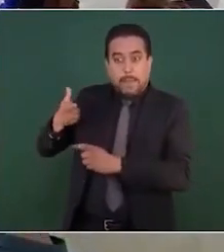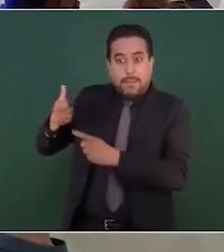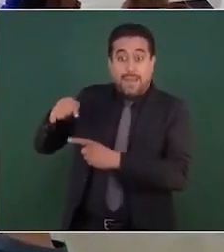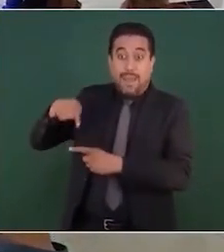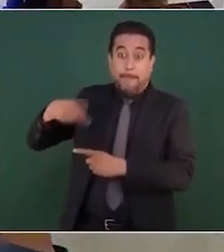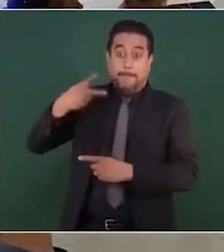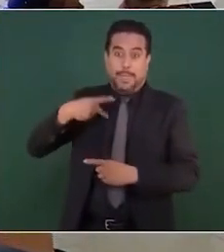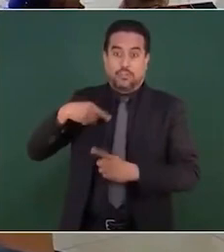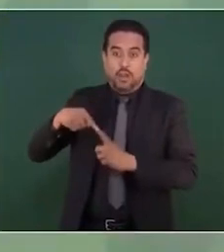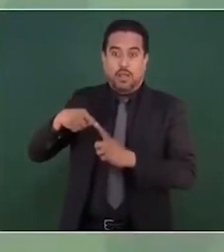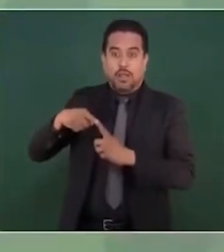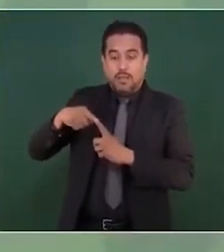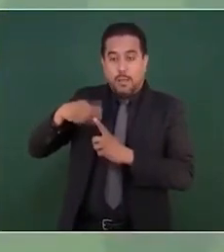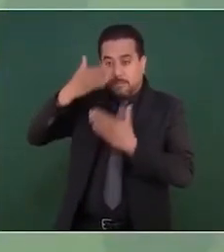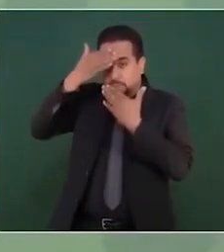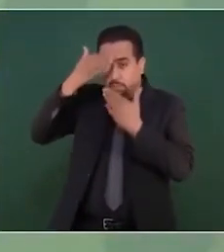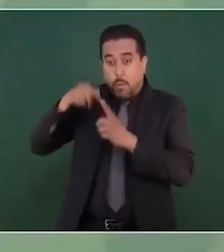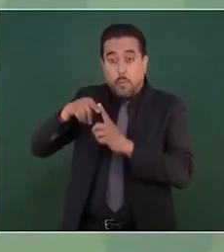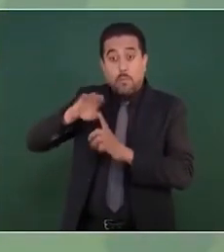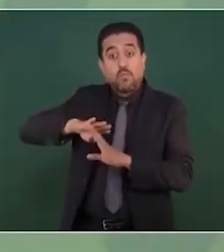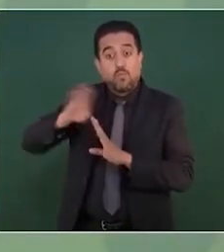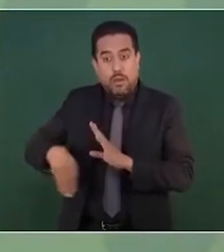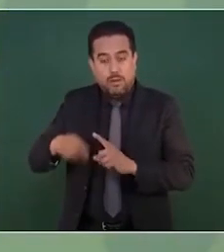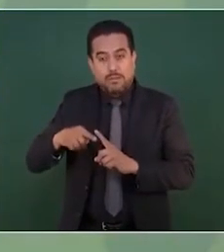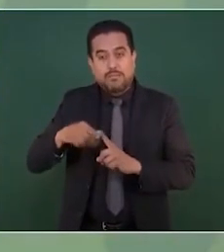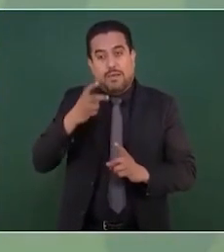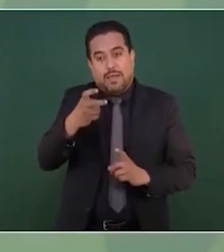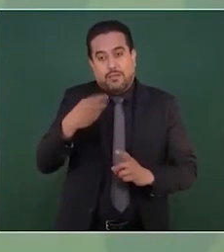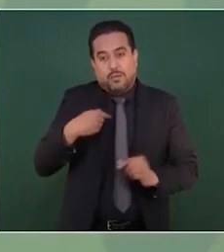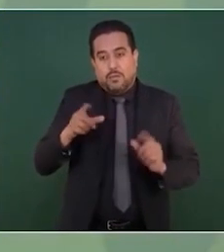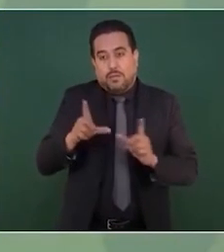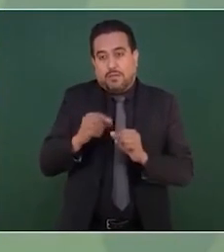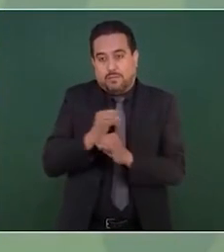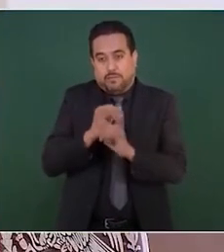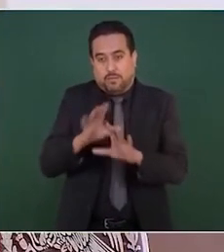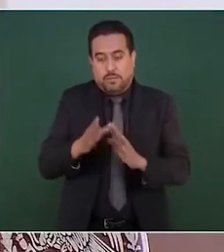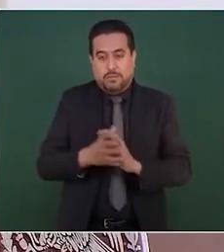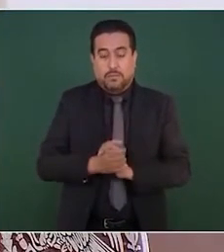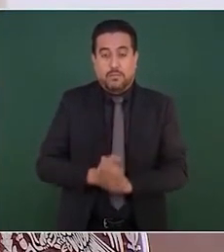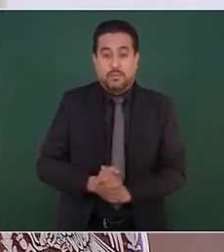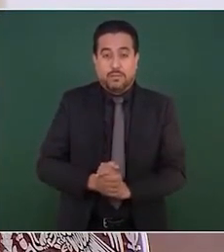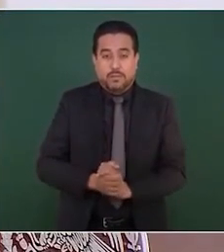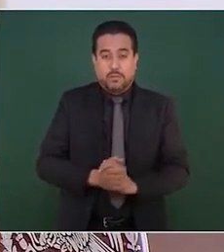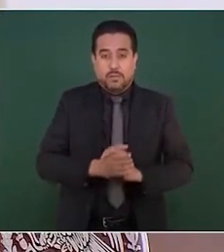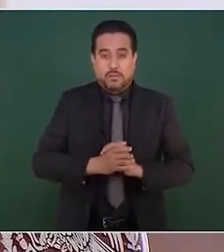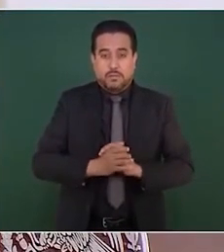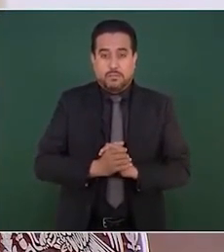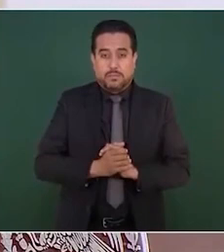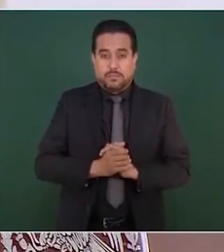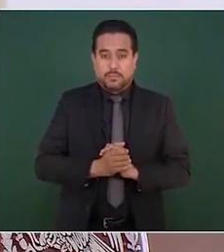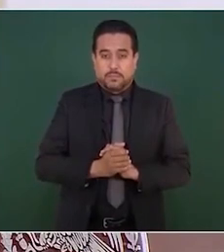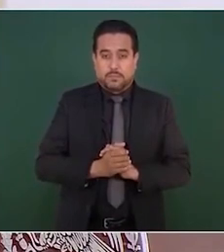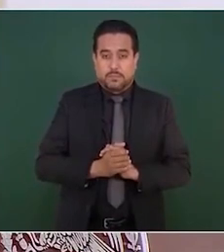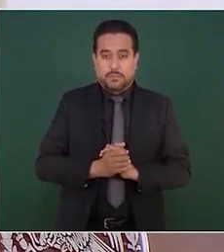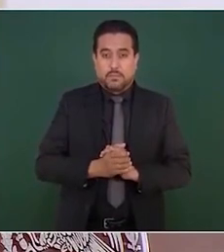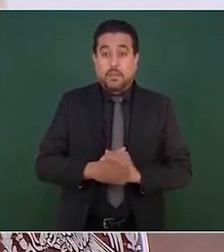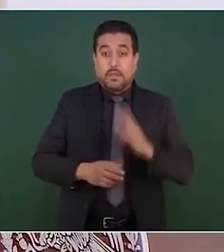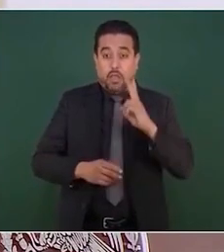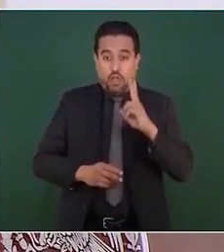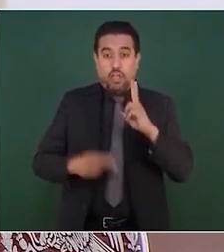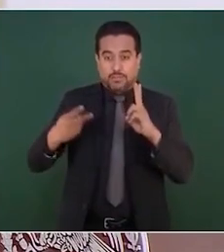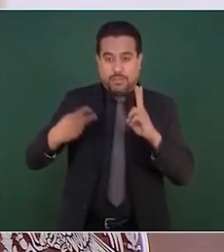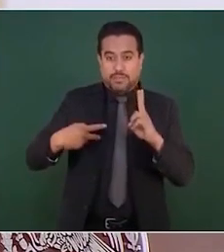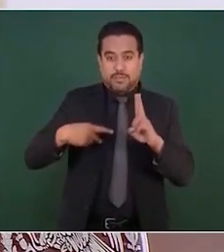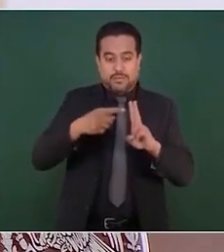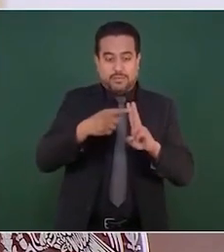y pues eso es lo que les podemos informar los dos están sin daño alguno